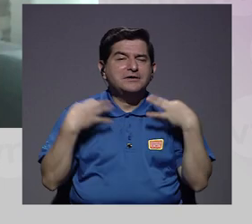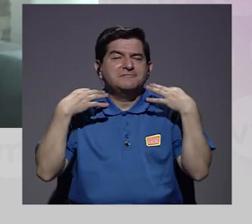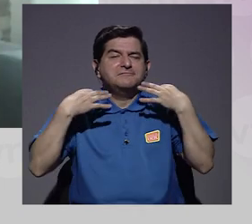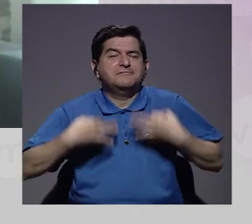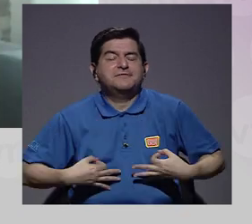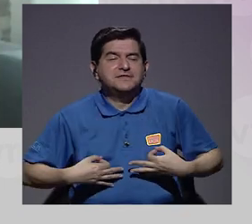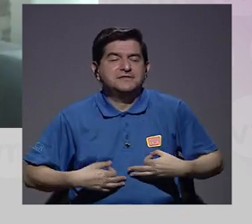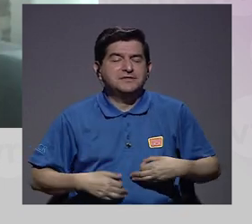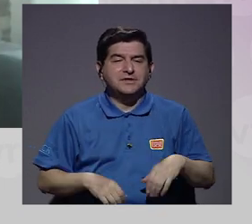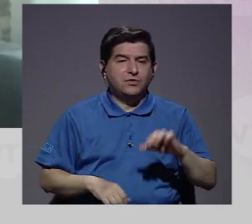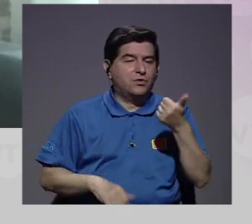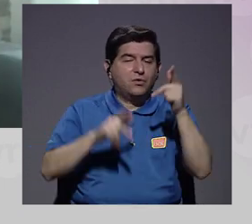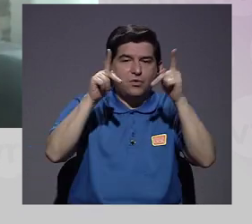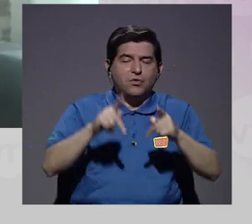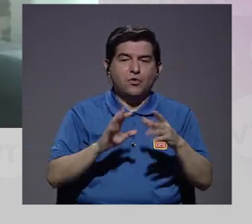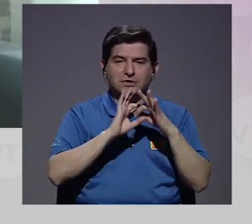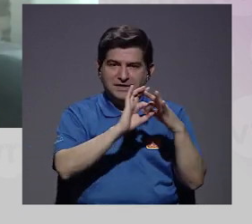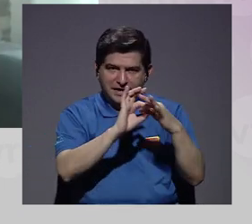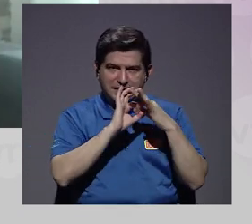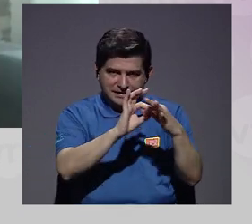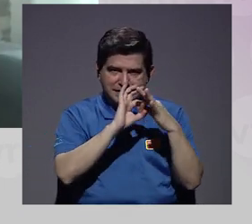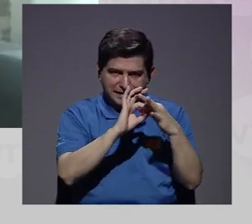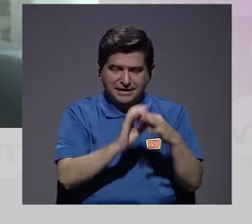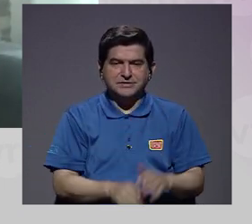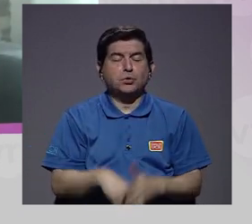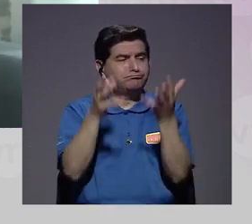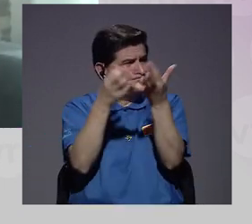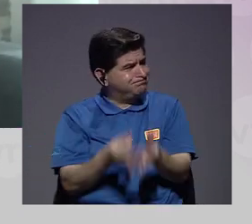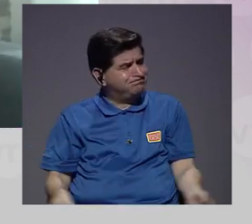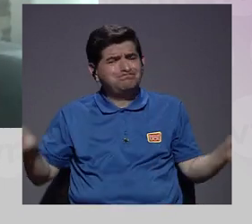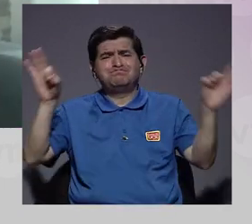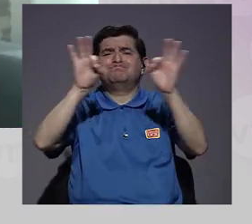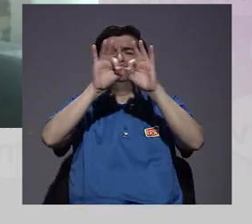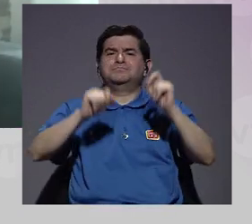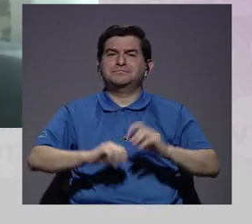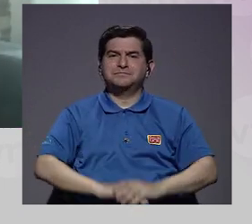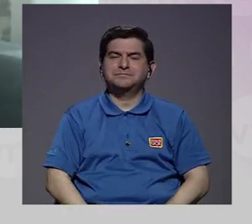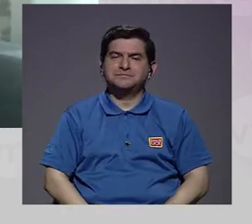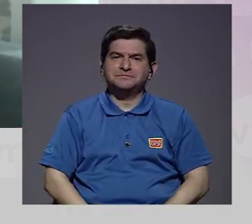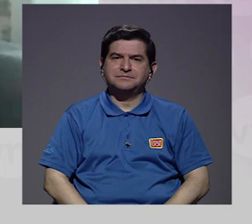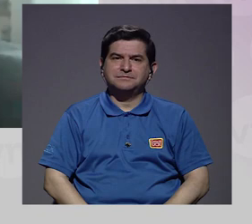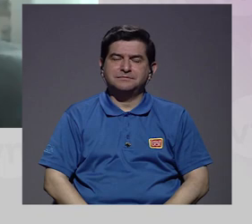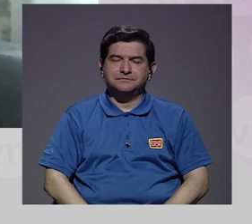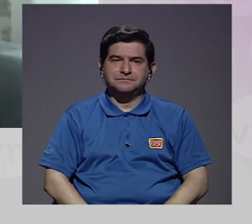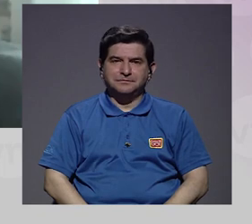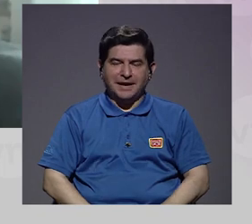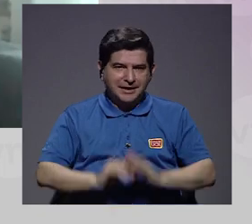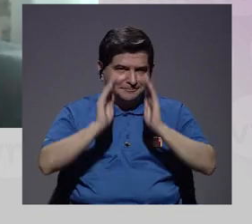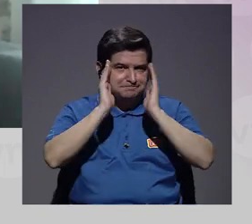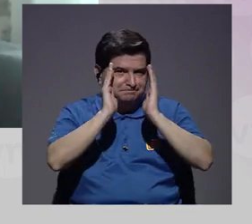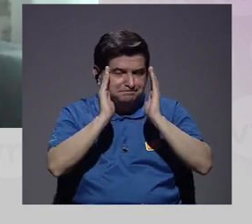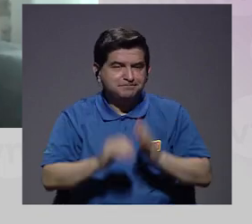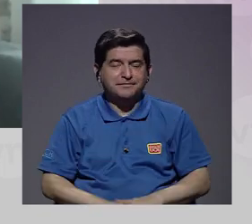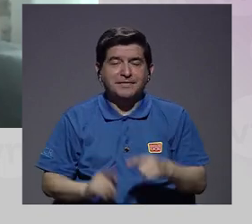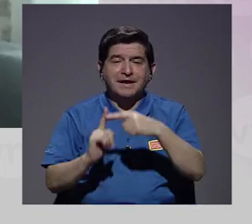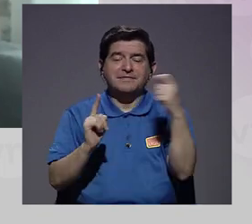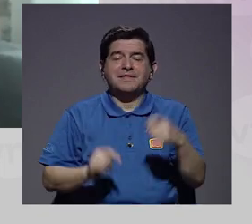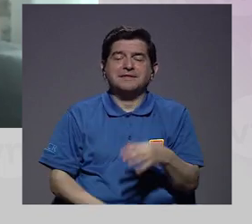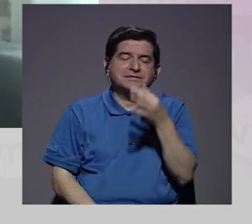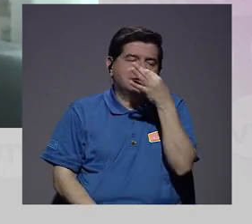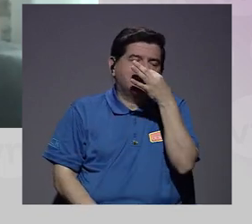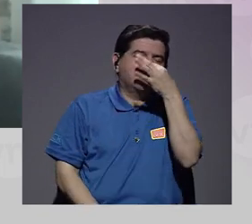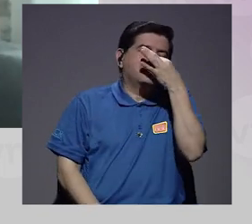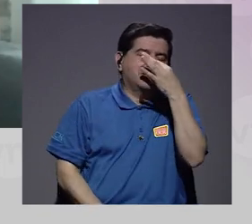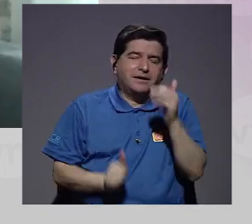lo físico cuando estamos con otras personas, las relaciones, que es muy importante. Desde, veamos la sigla, desde el